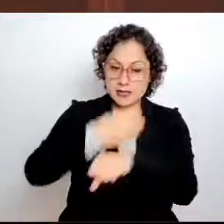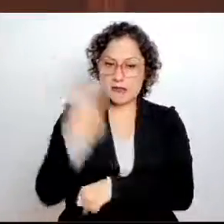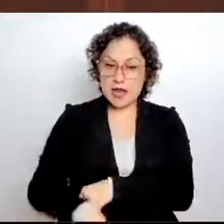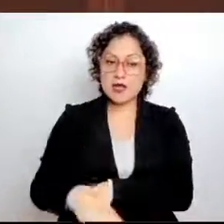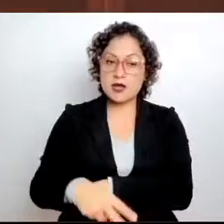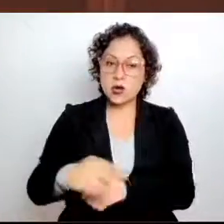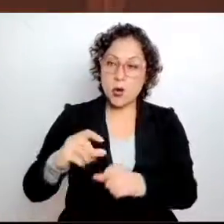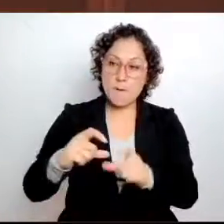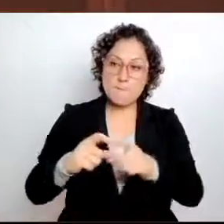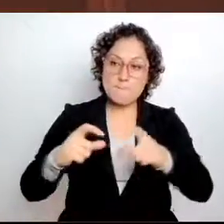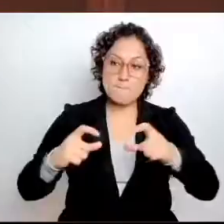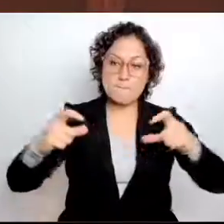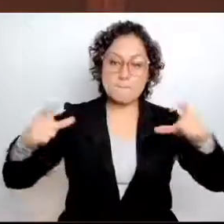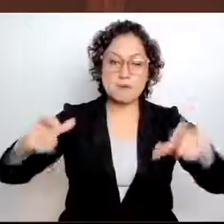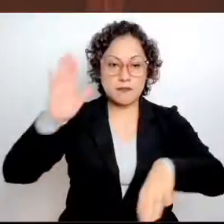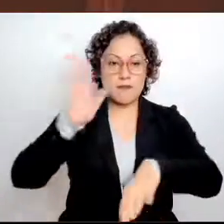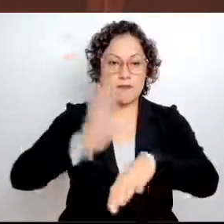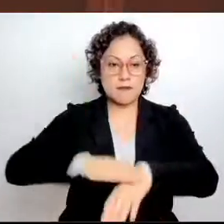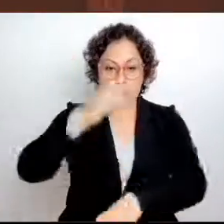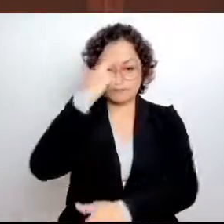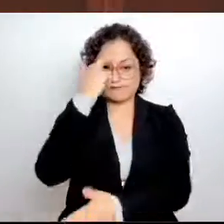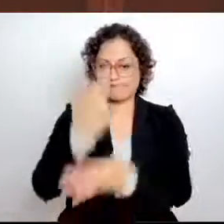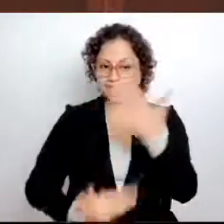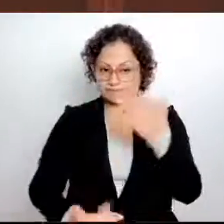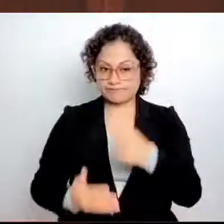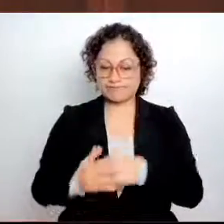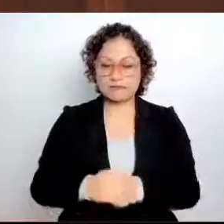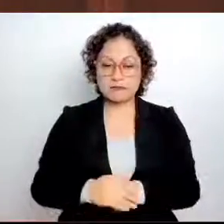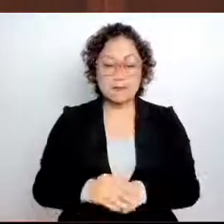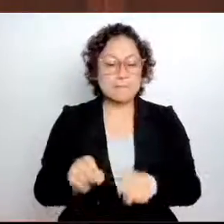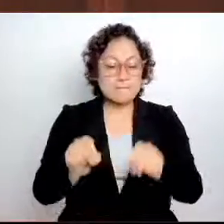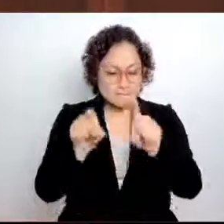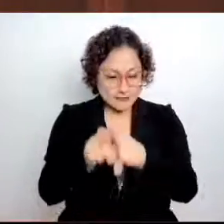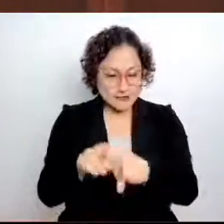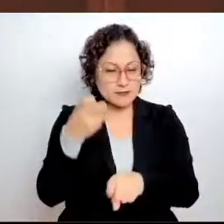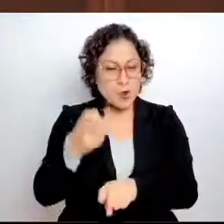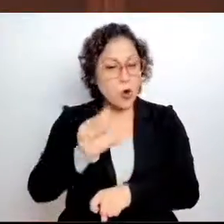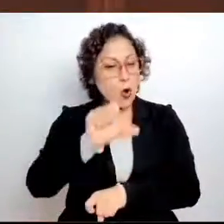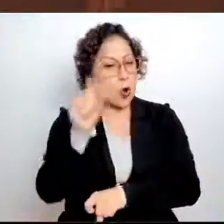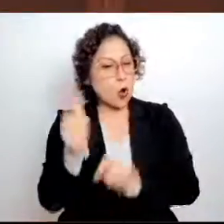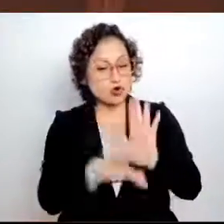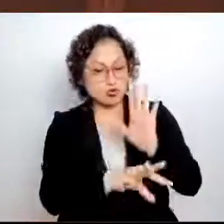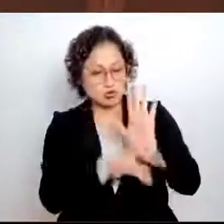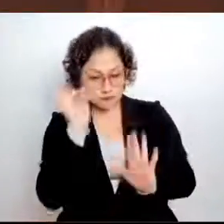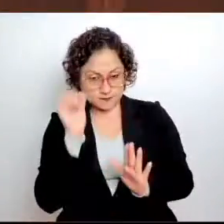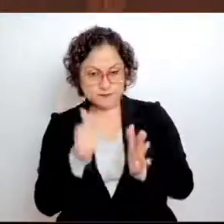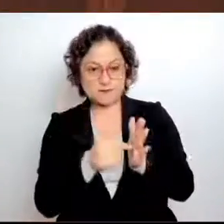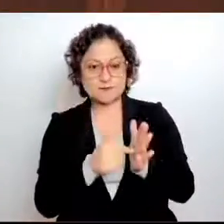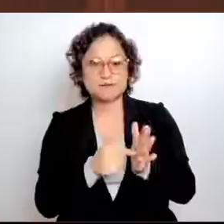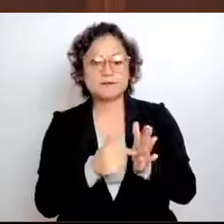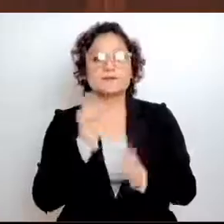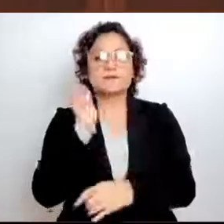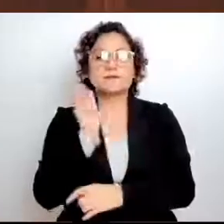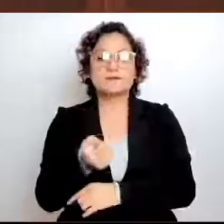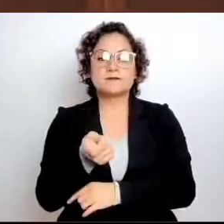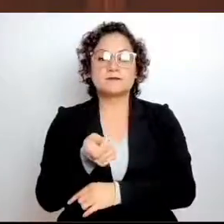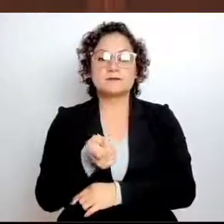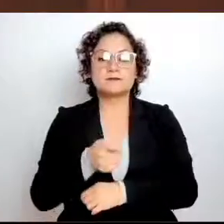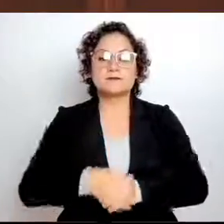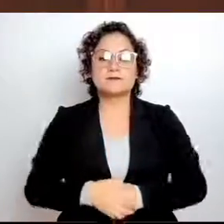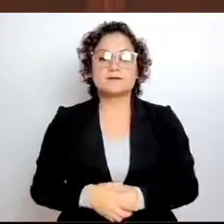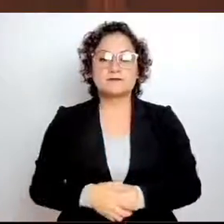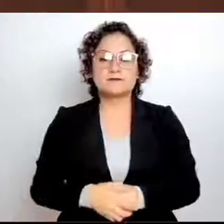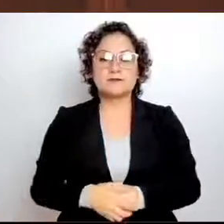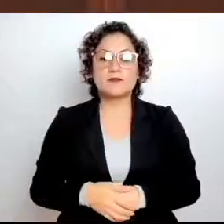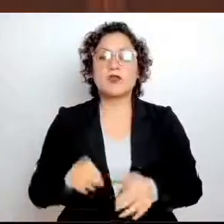Asimismo hay otros indicadores, rápidamente comento, están los indicadores como